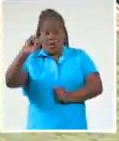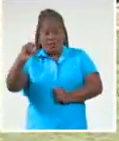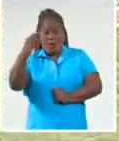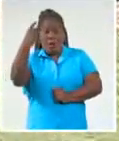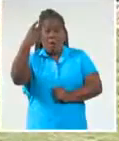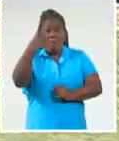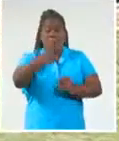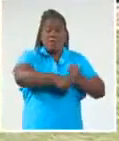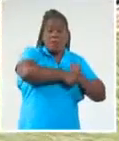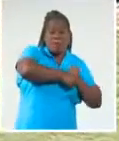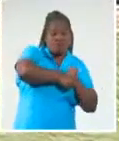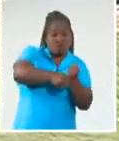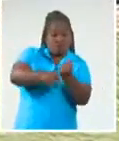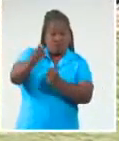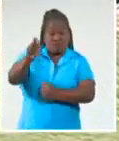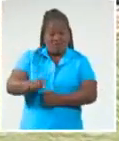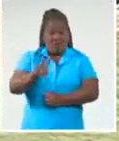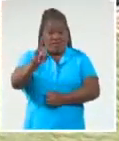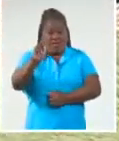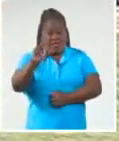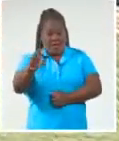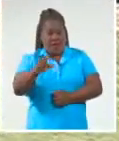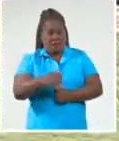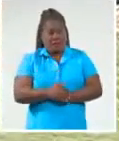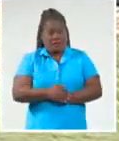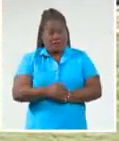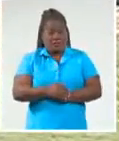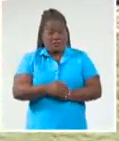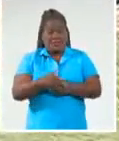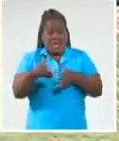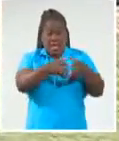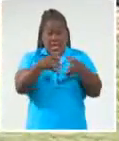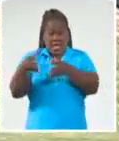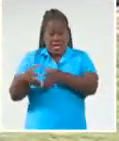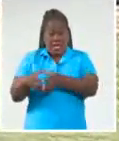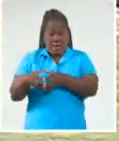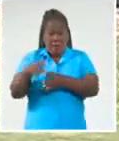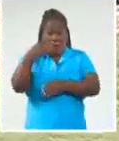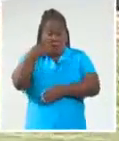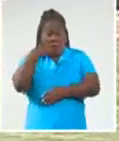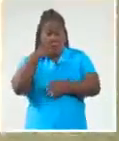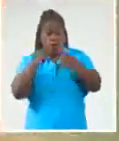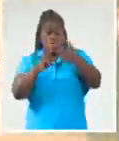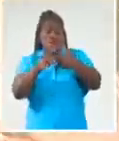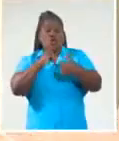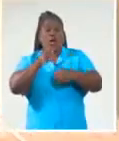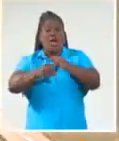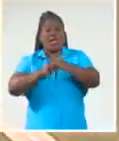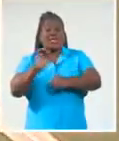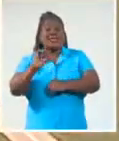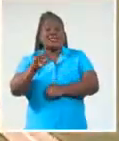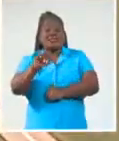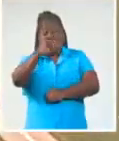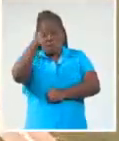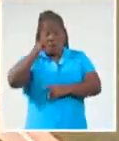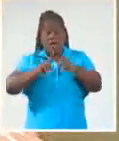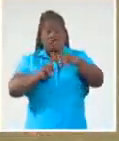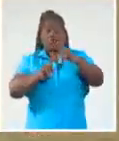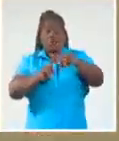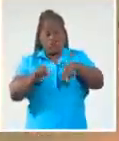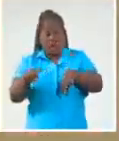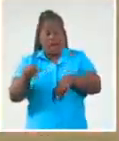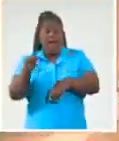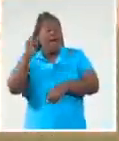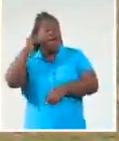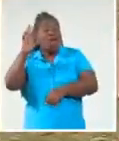bate de Villaclara en el cajón de bateo y es un duelo entre estelares, vemos a Ivalky Cruz por las Tunas y ya lo había hecho Freddy Asiel Álvarez